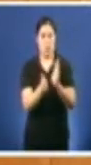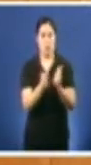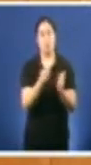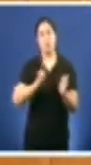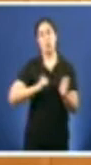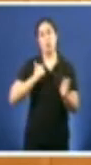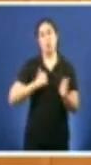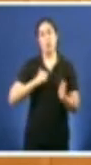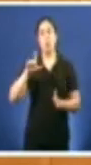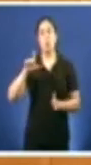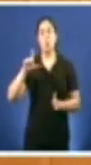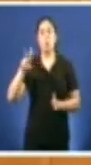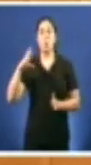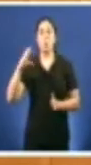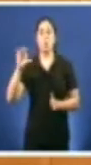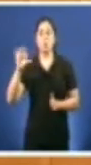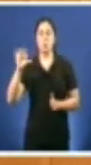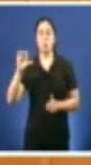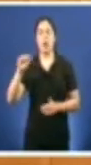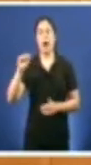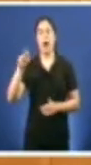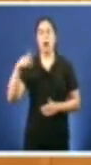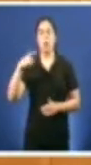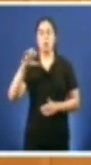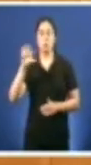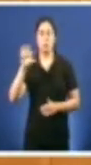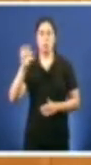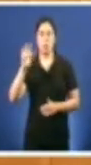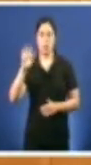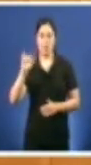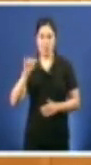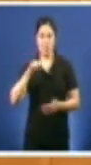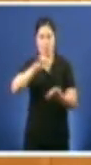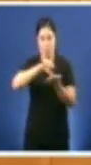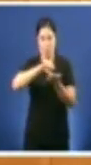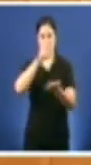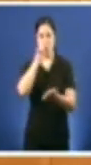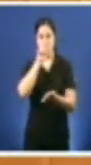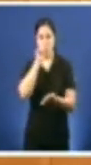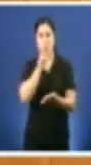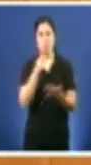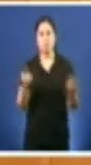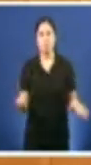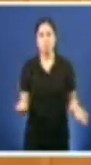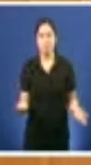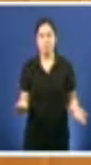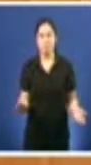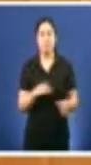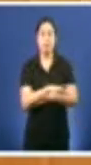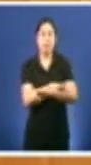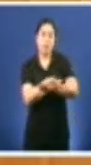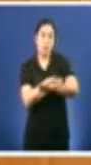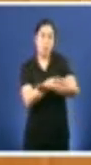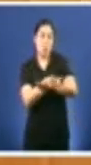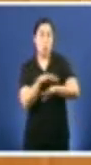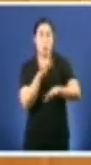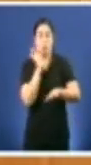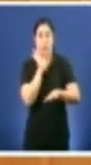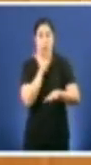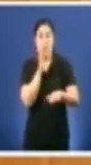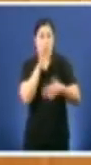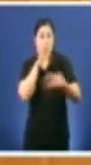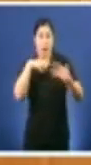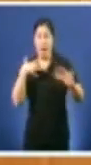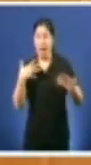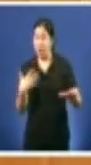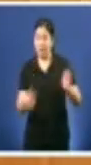de Lugo Evidentemente o goberno galego lle se acaba de estafar Esto